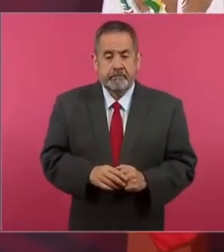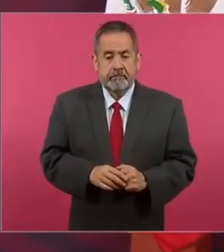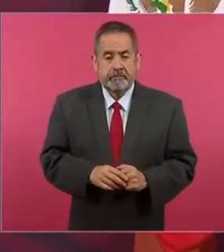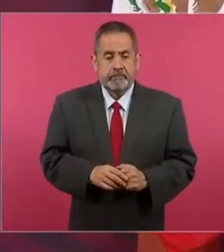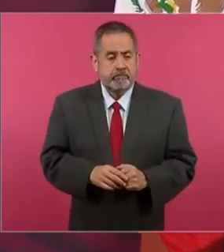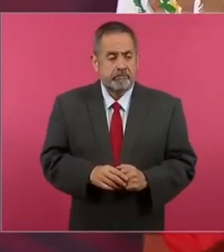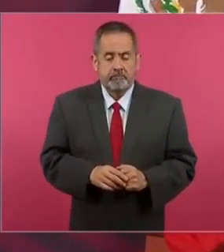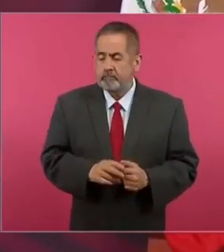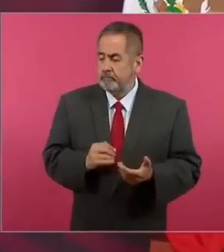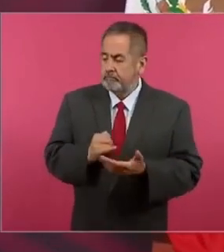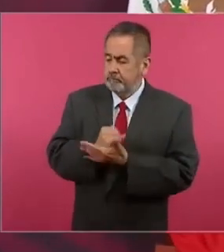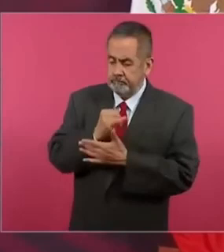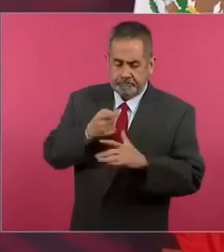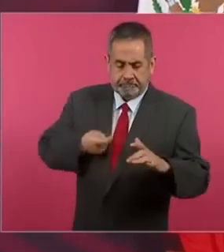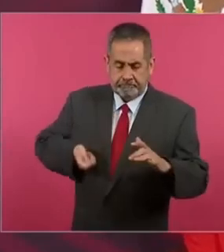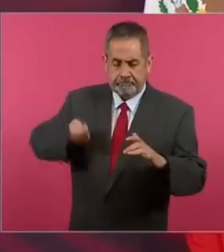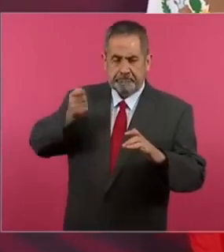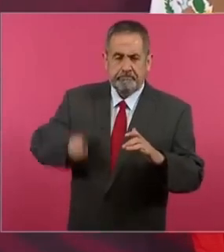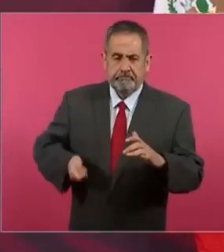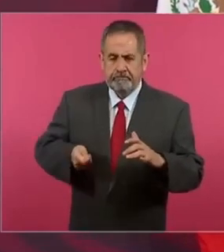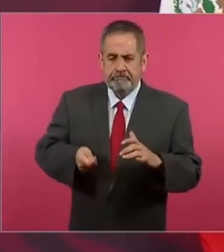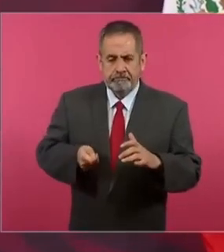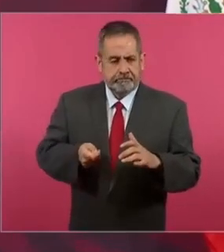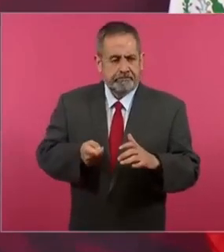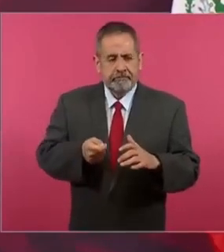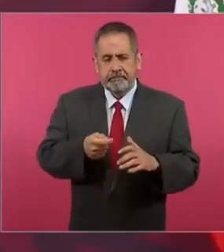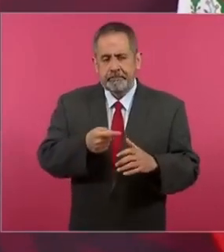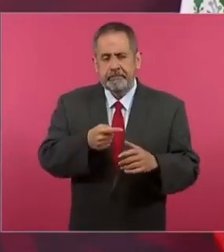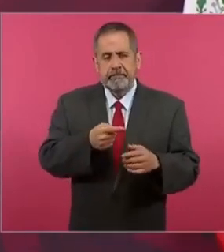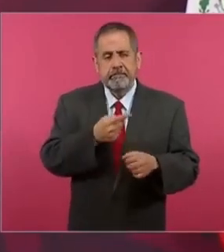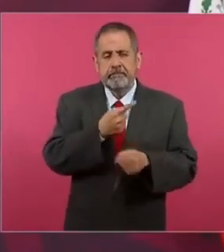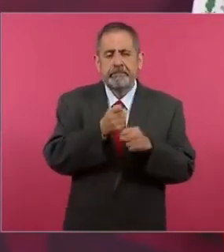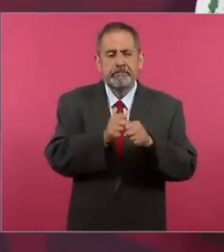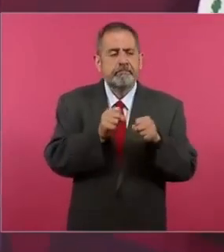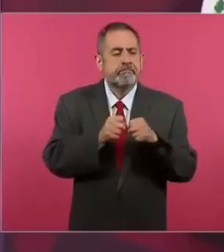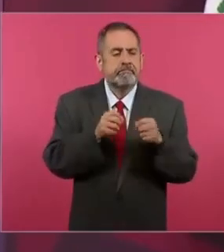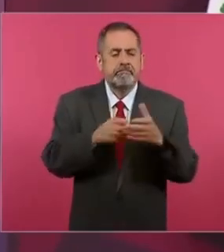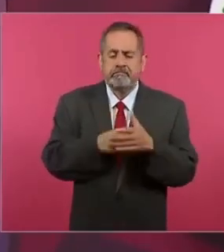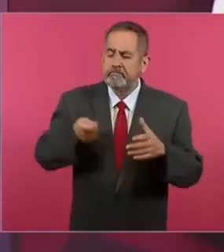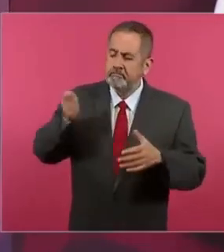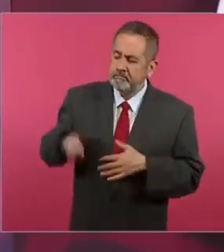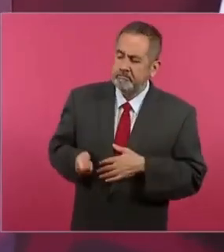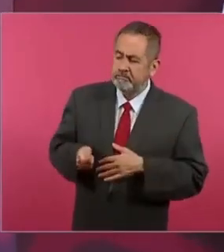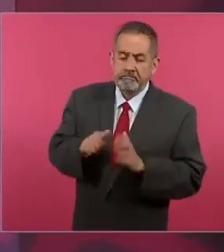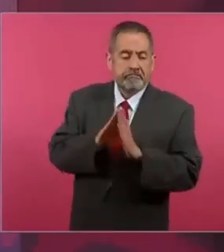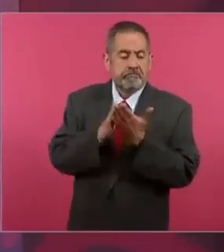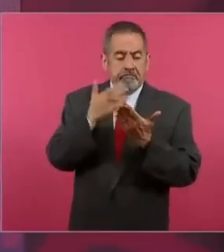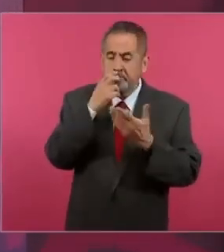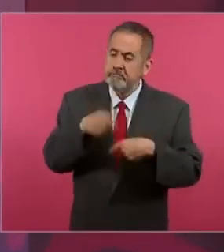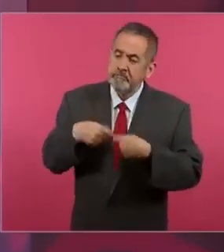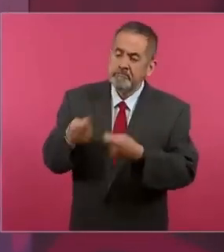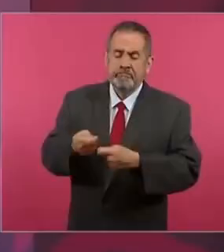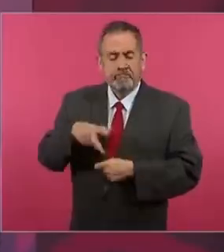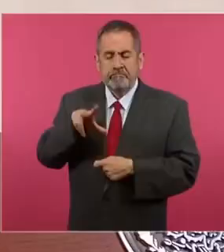resolvió en una primera instancia que no se entreguen los libros en Chihuahua.